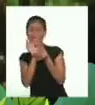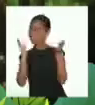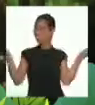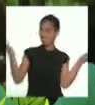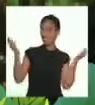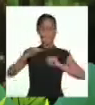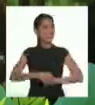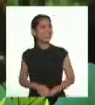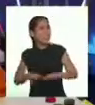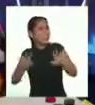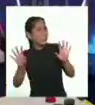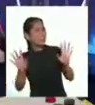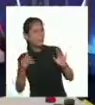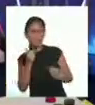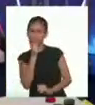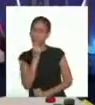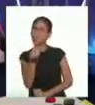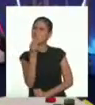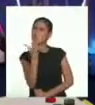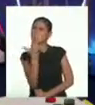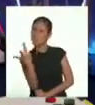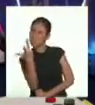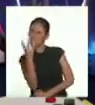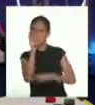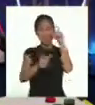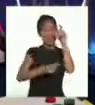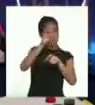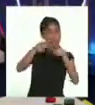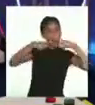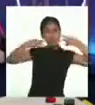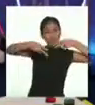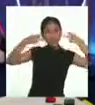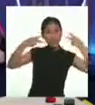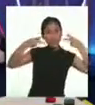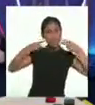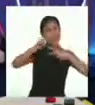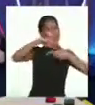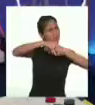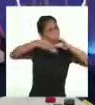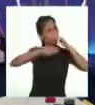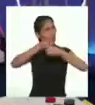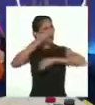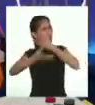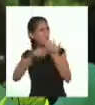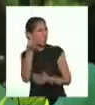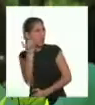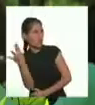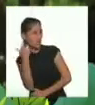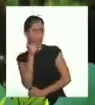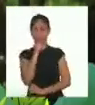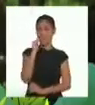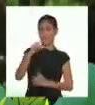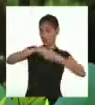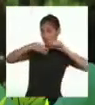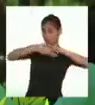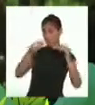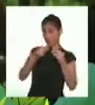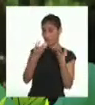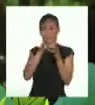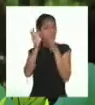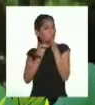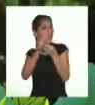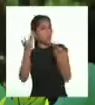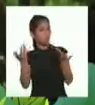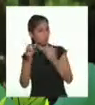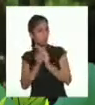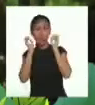¡Exacto! ¿Y por qué creen que las personas de la Amazonía cuentan esta leyenda? Creo que esta leyenda trata